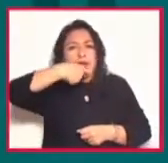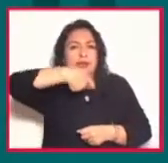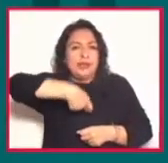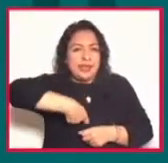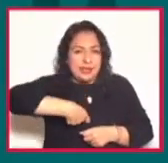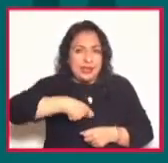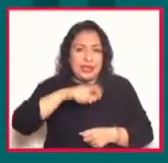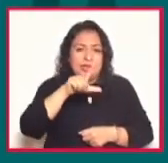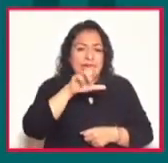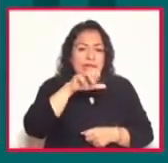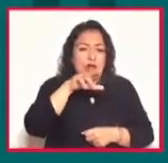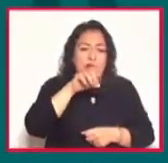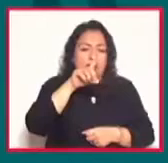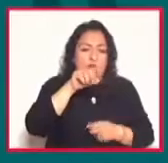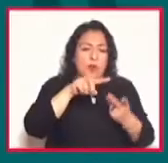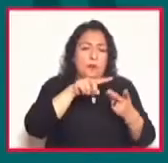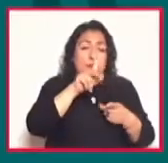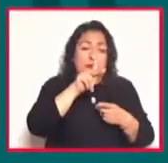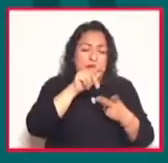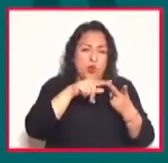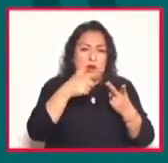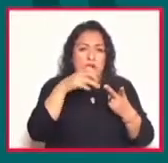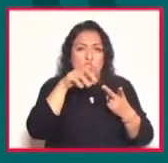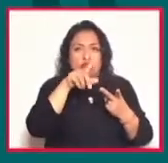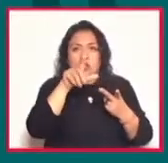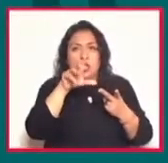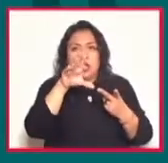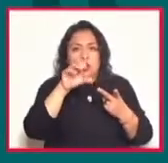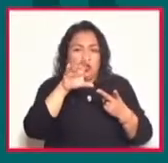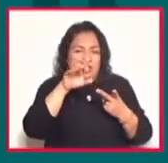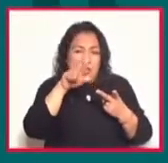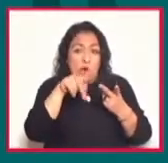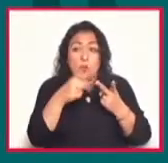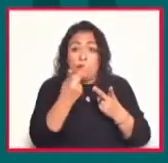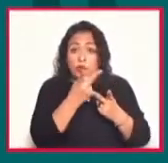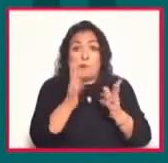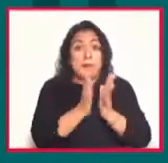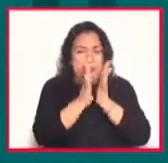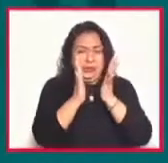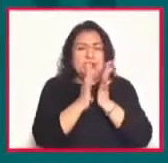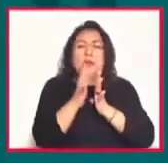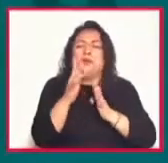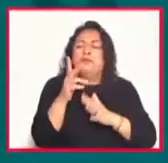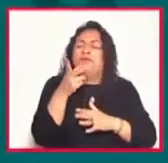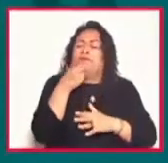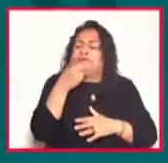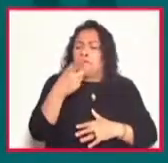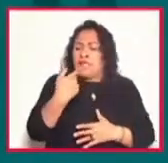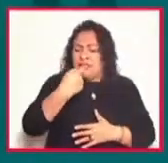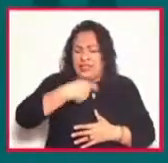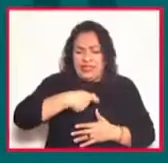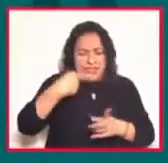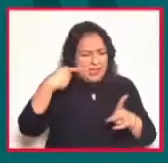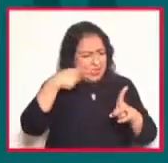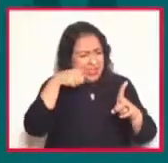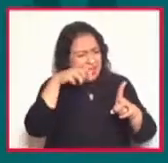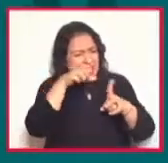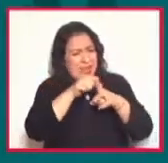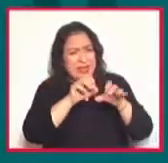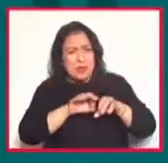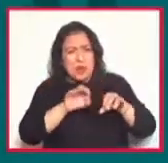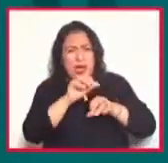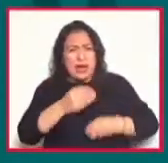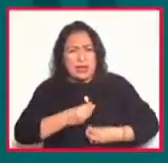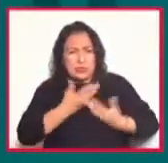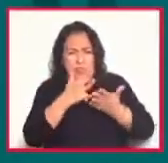Leonardo Padura y Gonzalo Celorio. Y en ella, los participantes se refirieron a que la identidad ya no es el propósito fundamental de la expresión